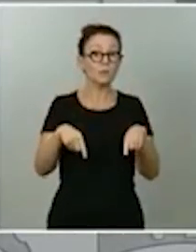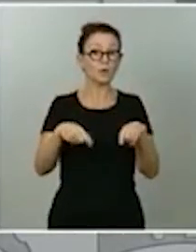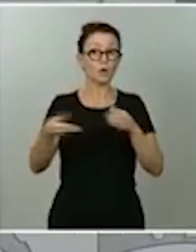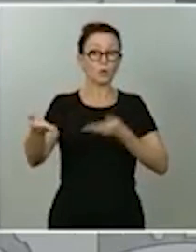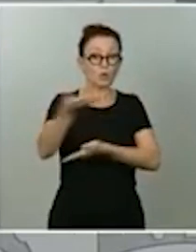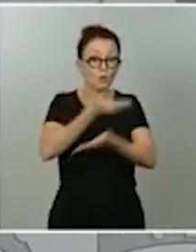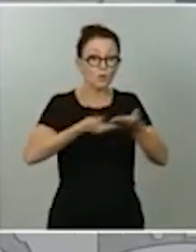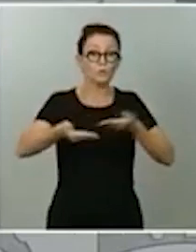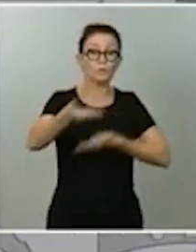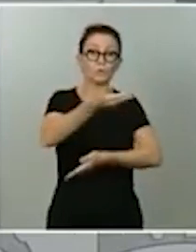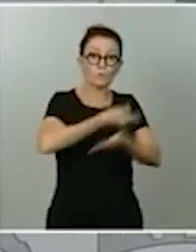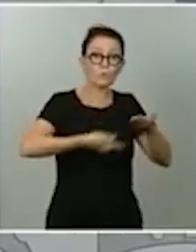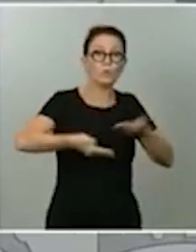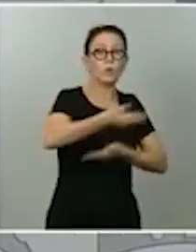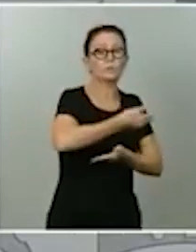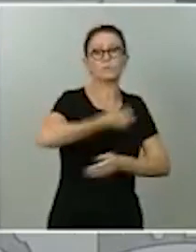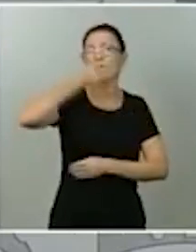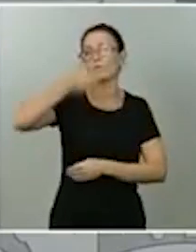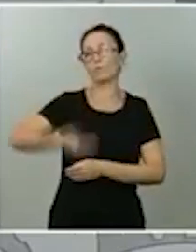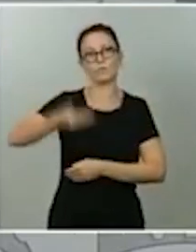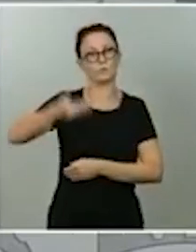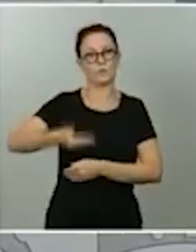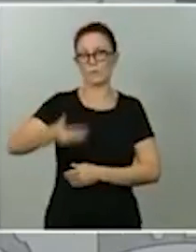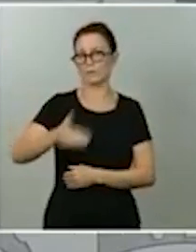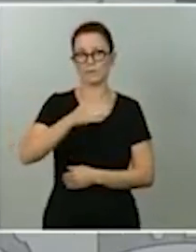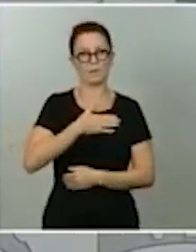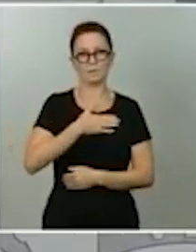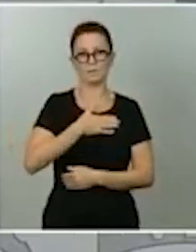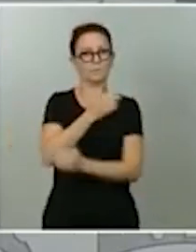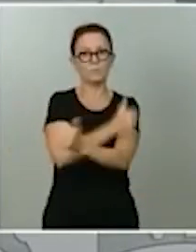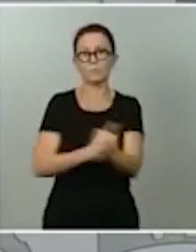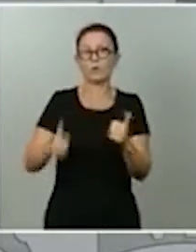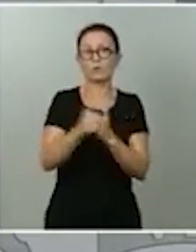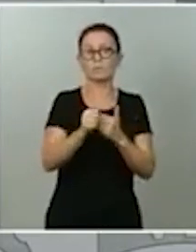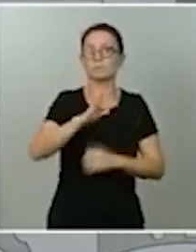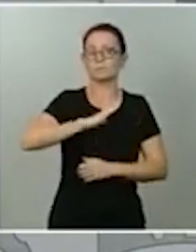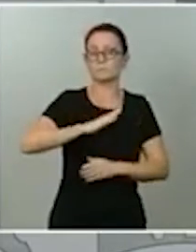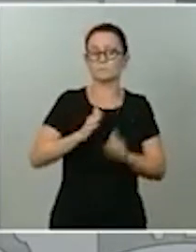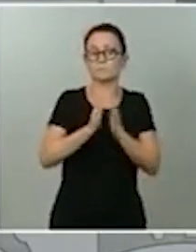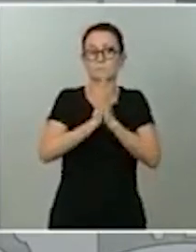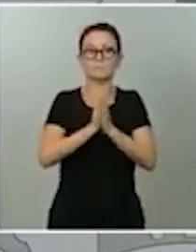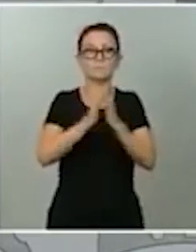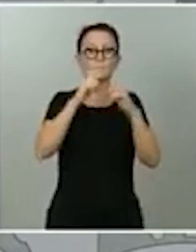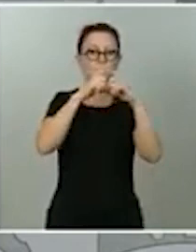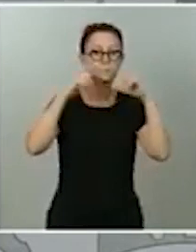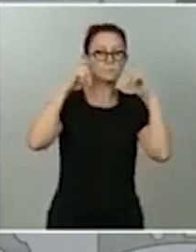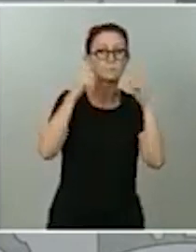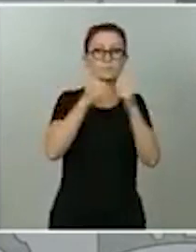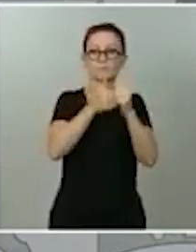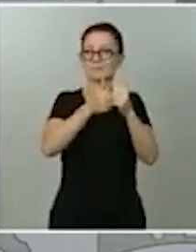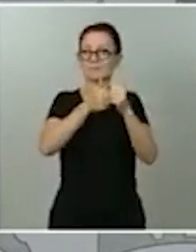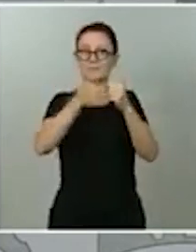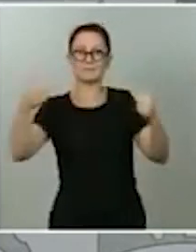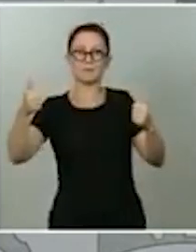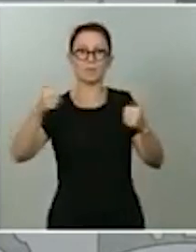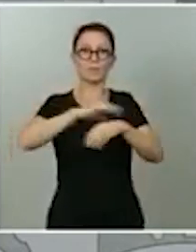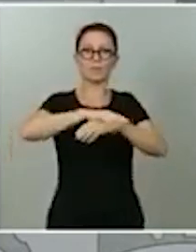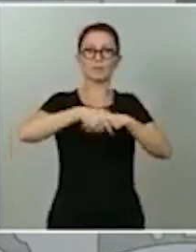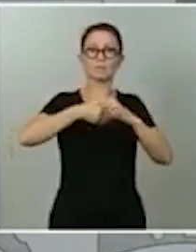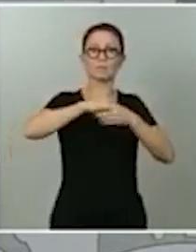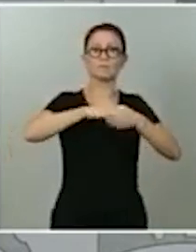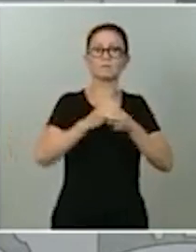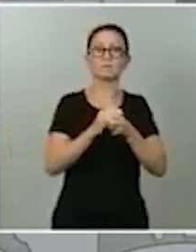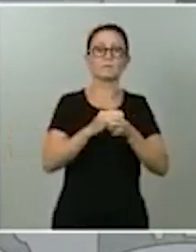fundamental, es prioritaria. Por tanto, usar la mascarilla, mantener la distancia, lavarse las manos, sigue siendo